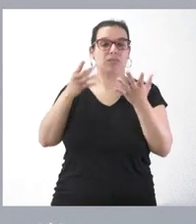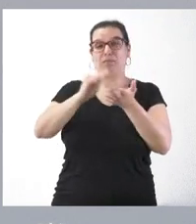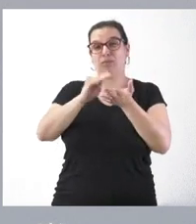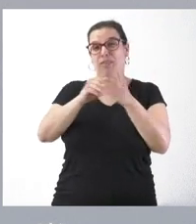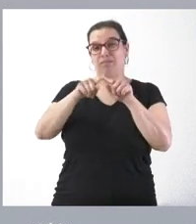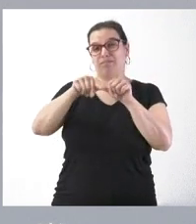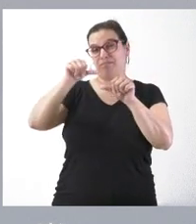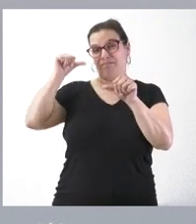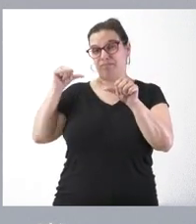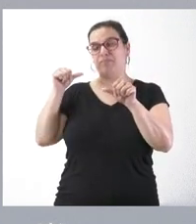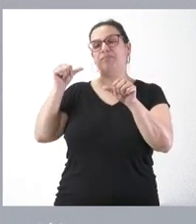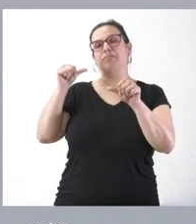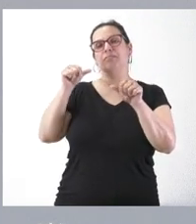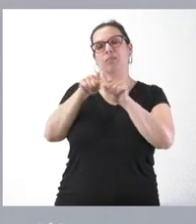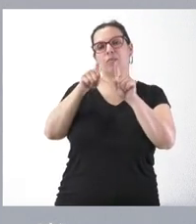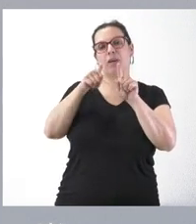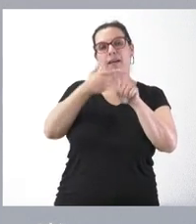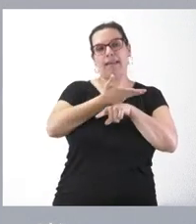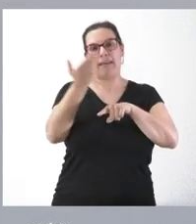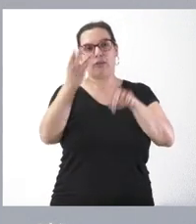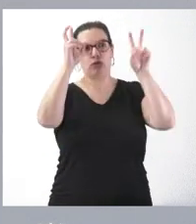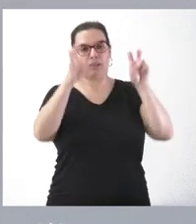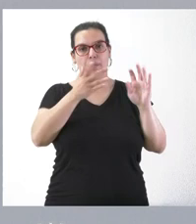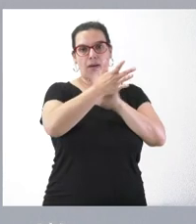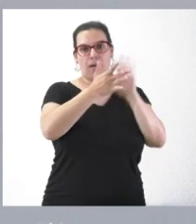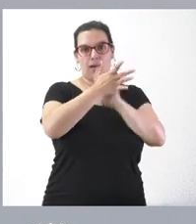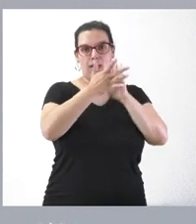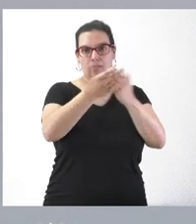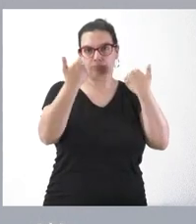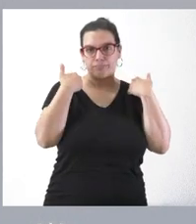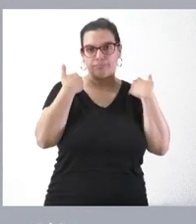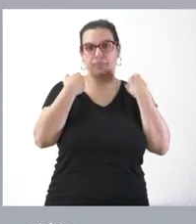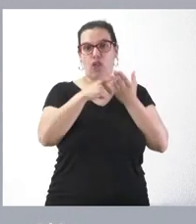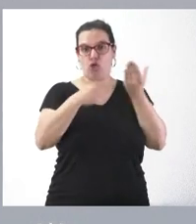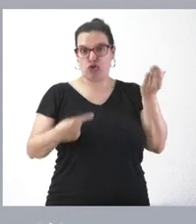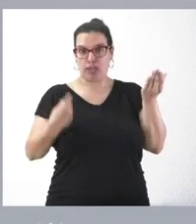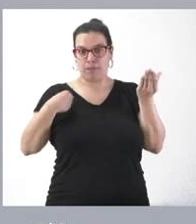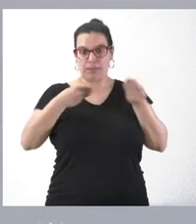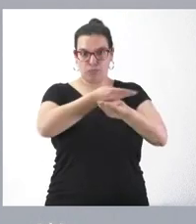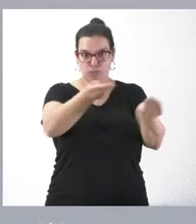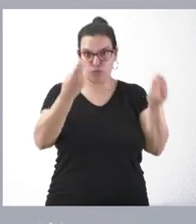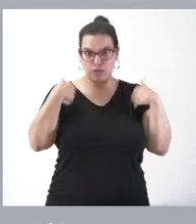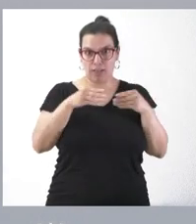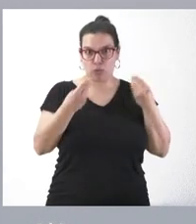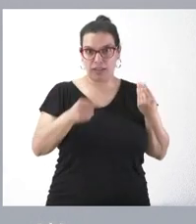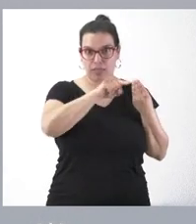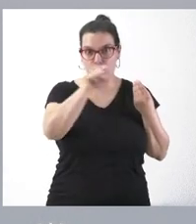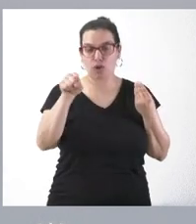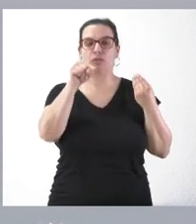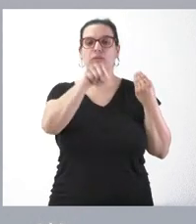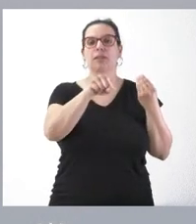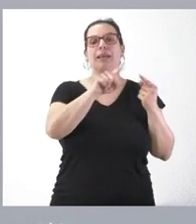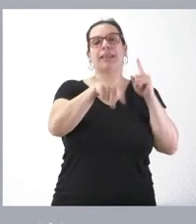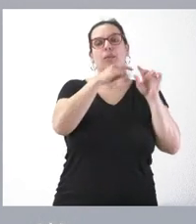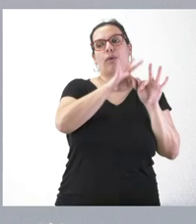anteriores, relataremos el resto de las cuestiones que figuran en el dosier de prensa que les ha sido ya repartido y él